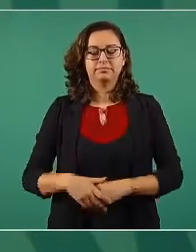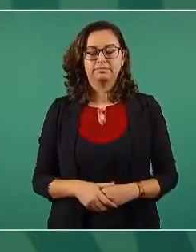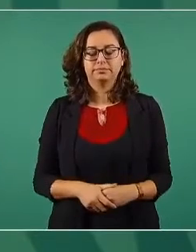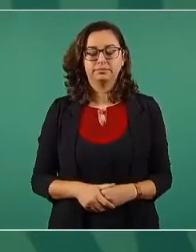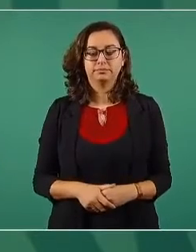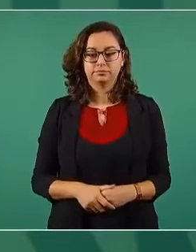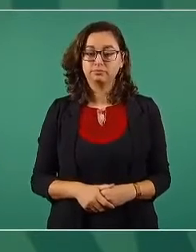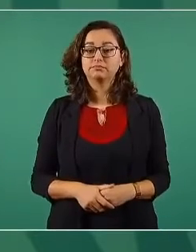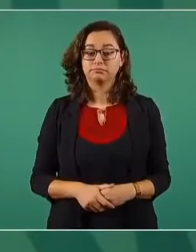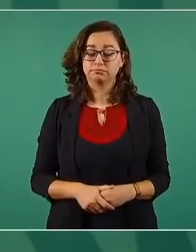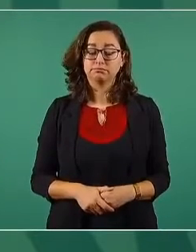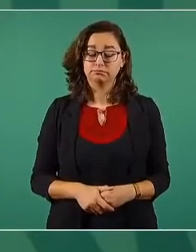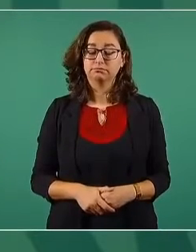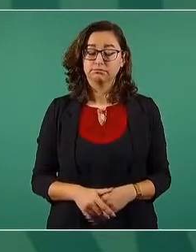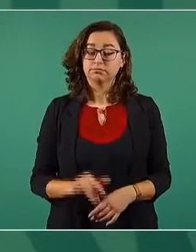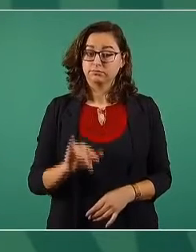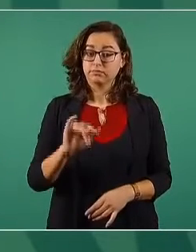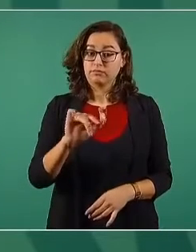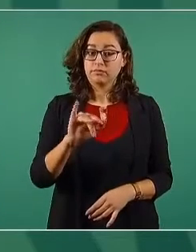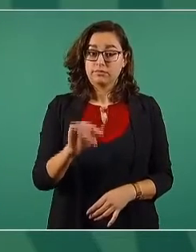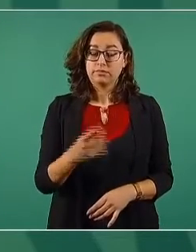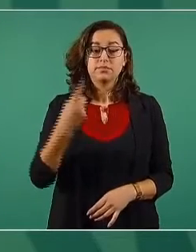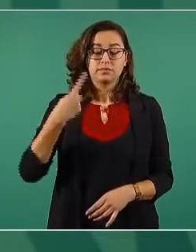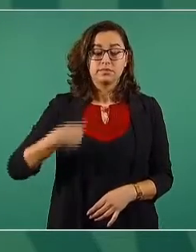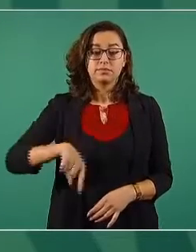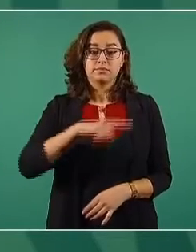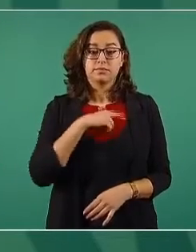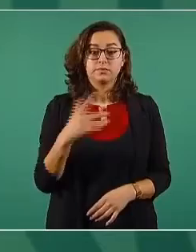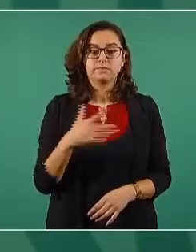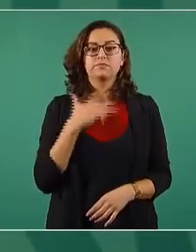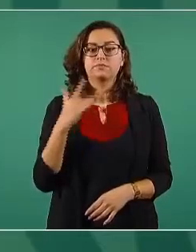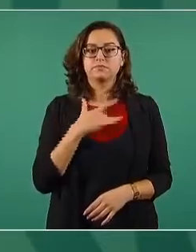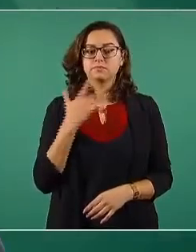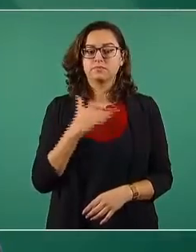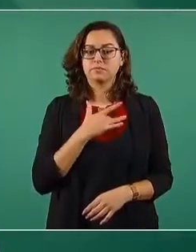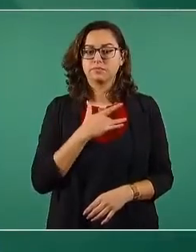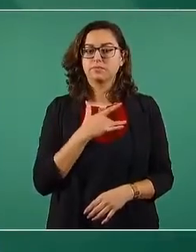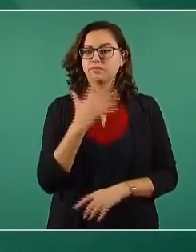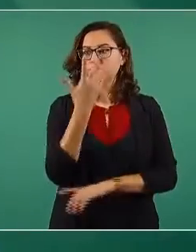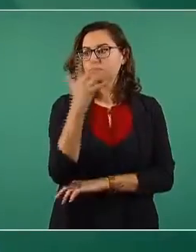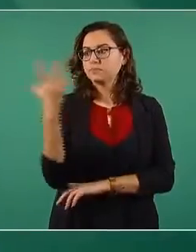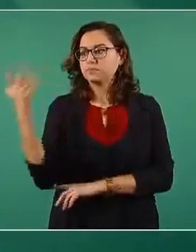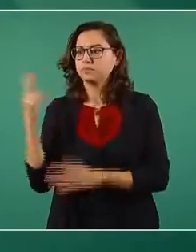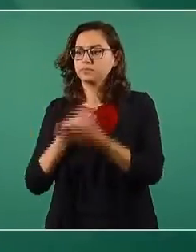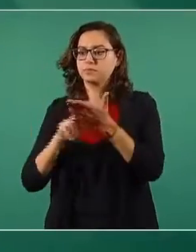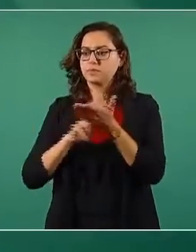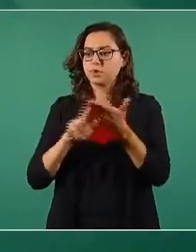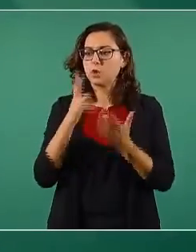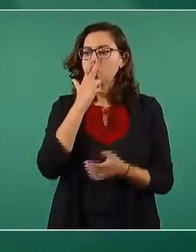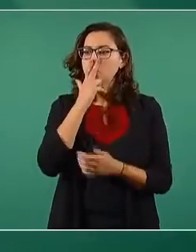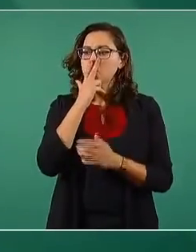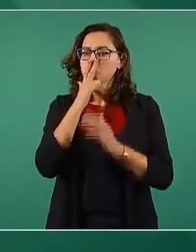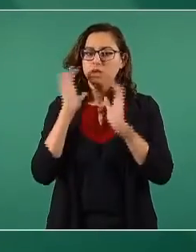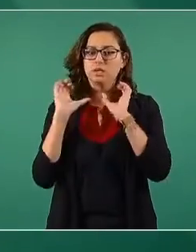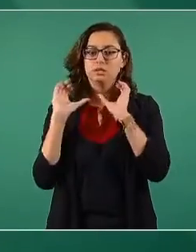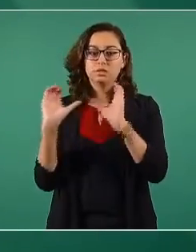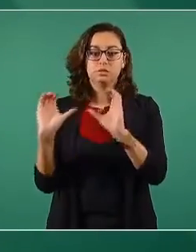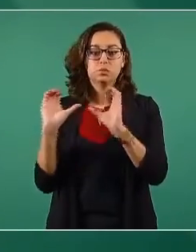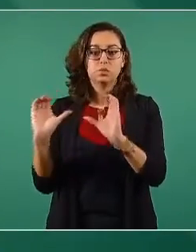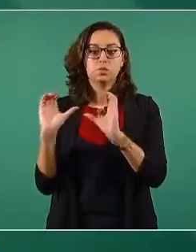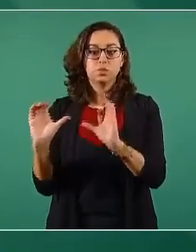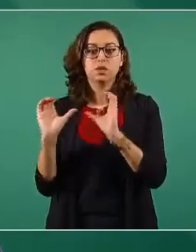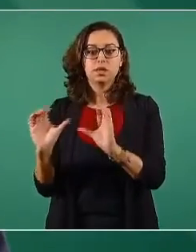comprometidos en conservar áreas verdes, en crear